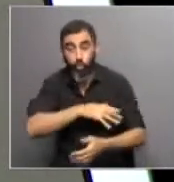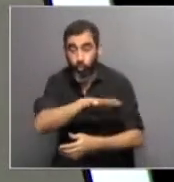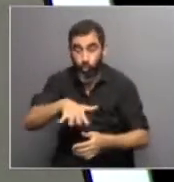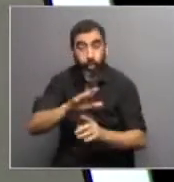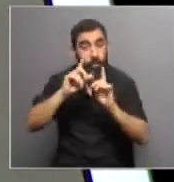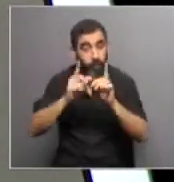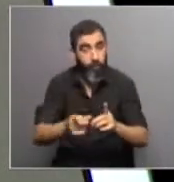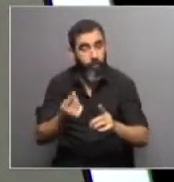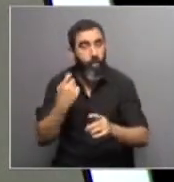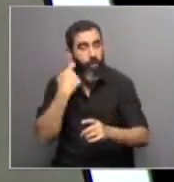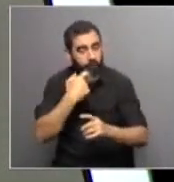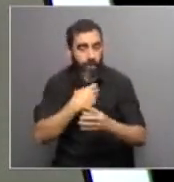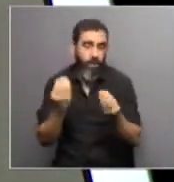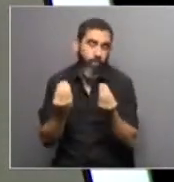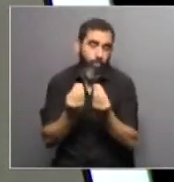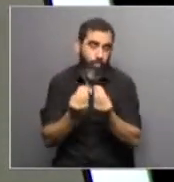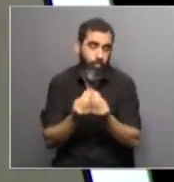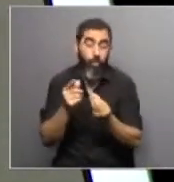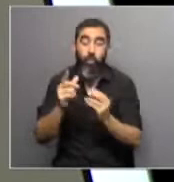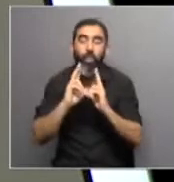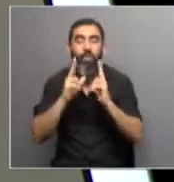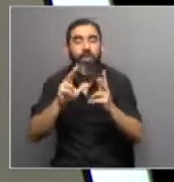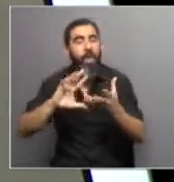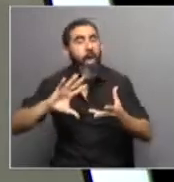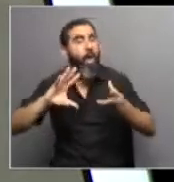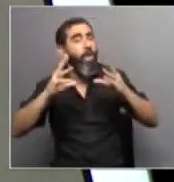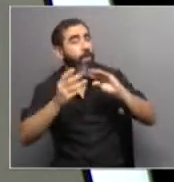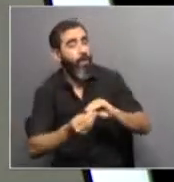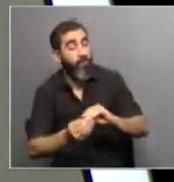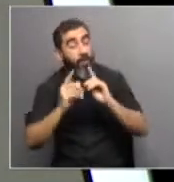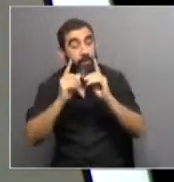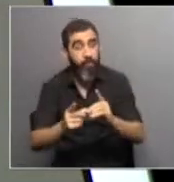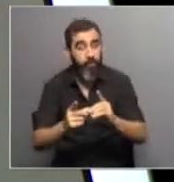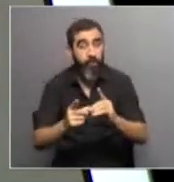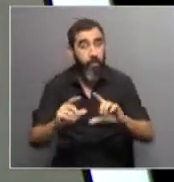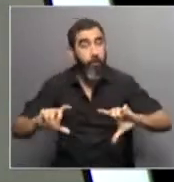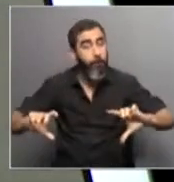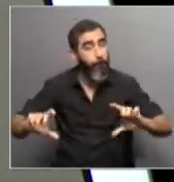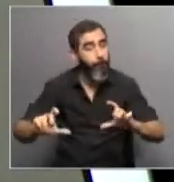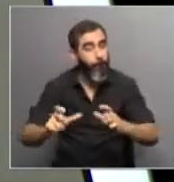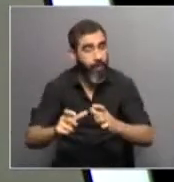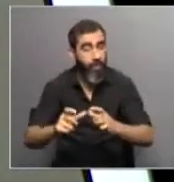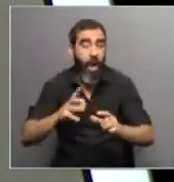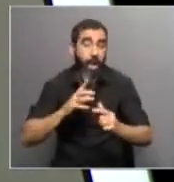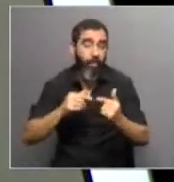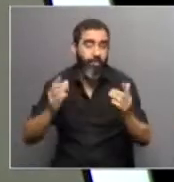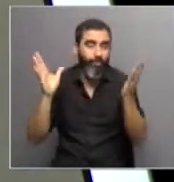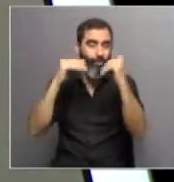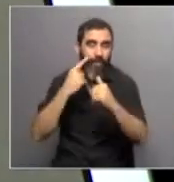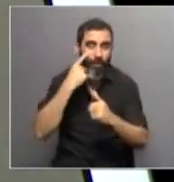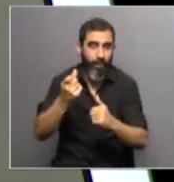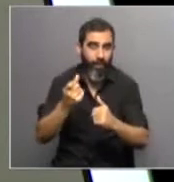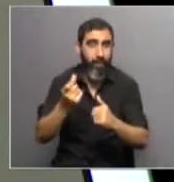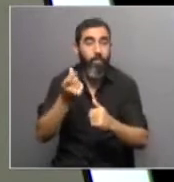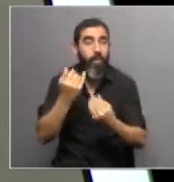aunque es mucho todavía lo que falta. Y vos hablabas de adaptación, después también está la mitigación. Es decir, hay cosas que no las vamos a evitar, cómo las